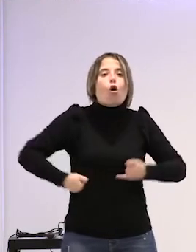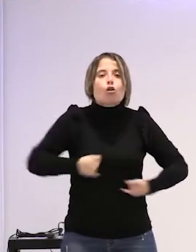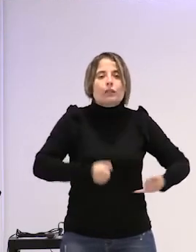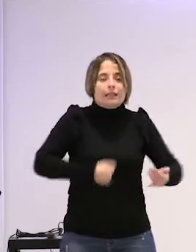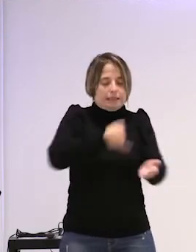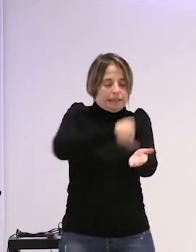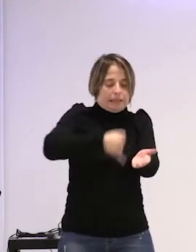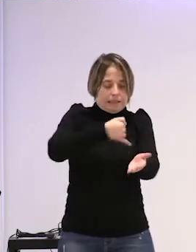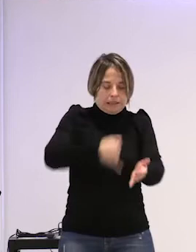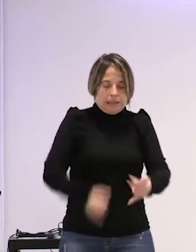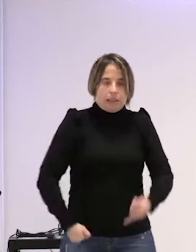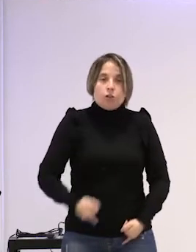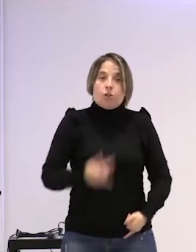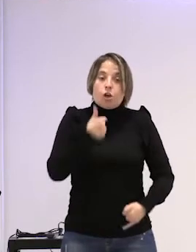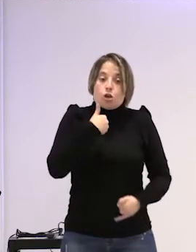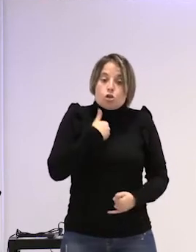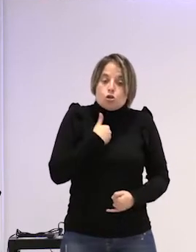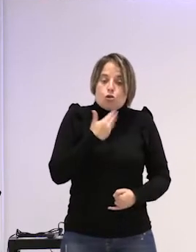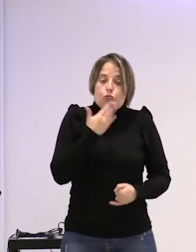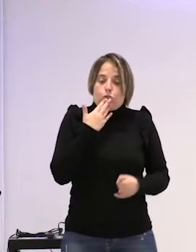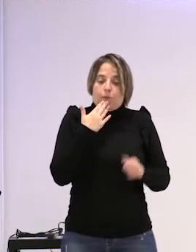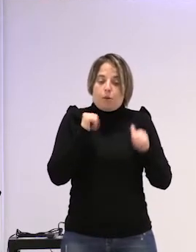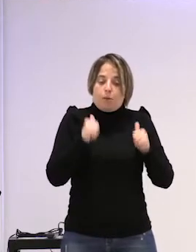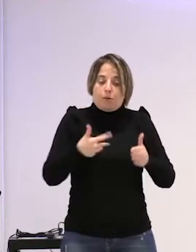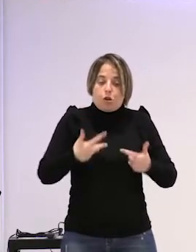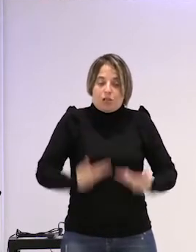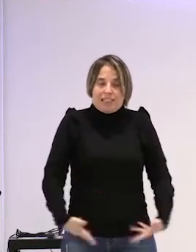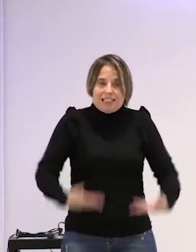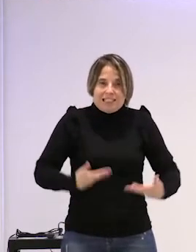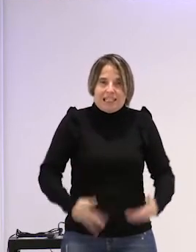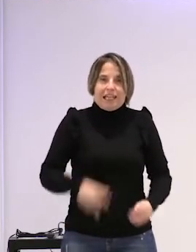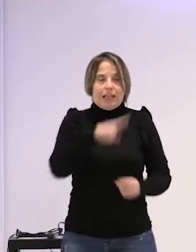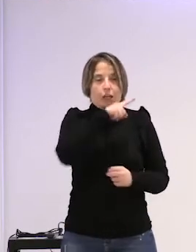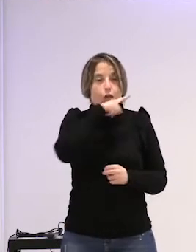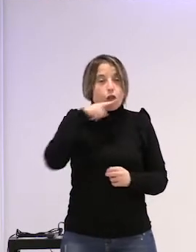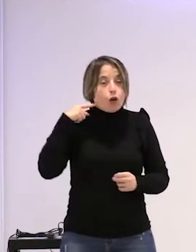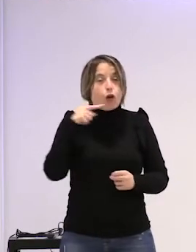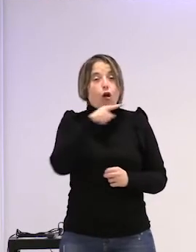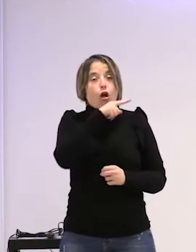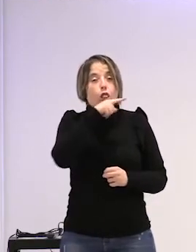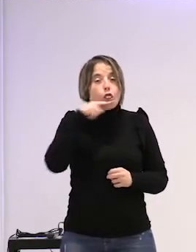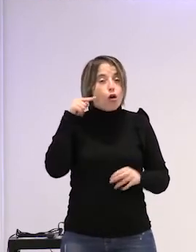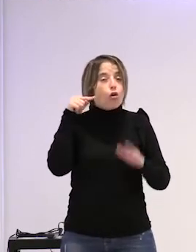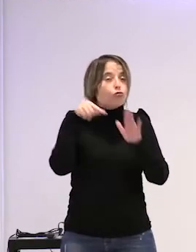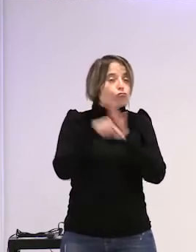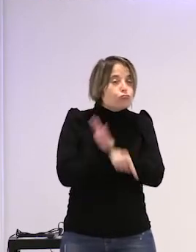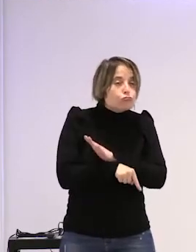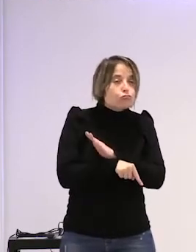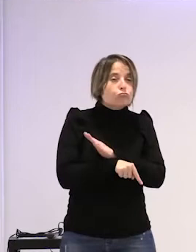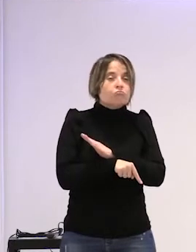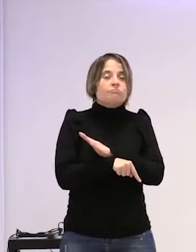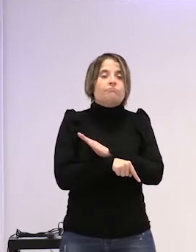se hacía que decía yo cuando empiezo a sangrar y a dolerme el dolor profundo que siento